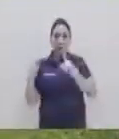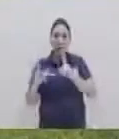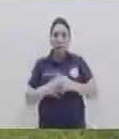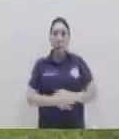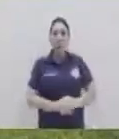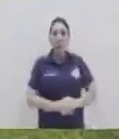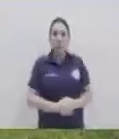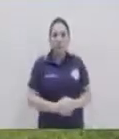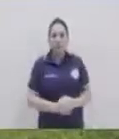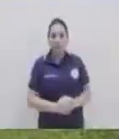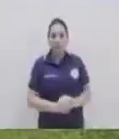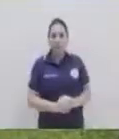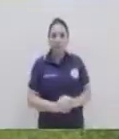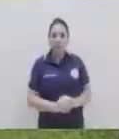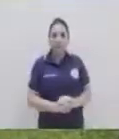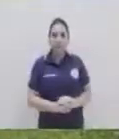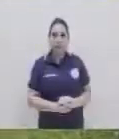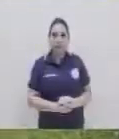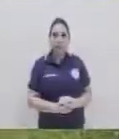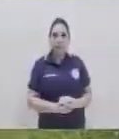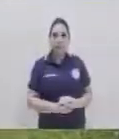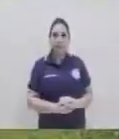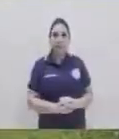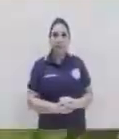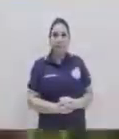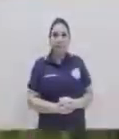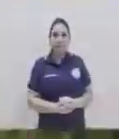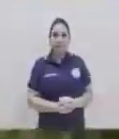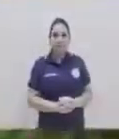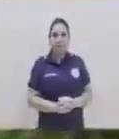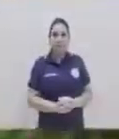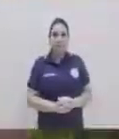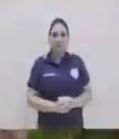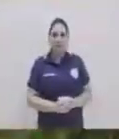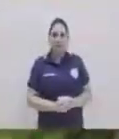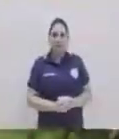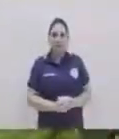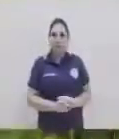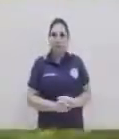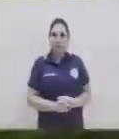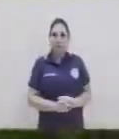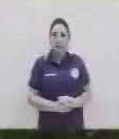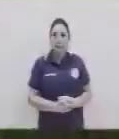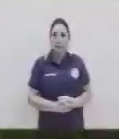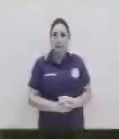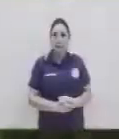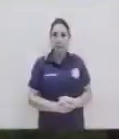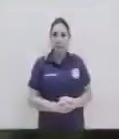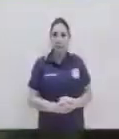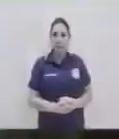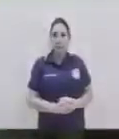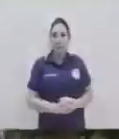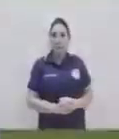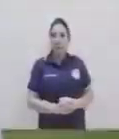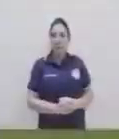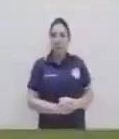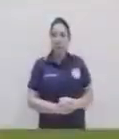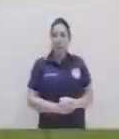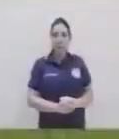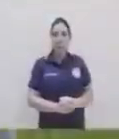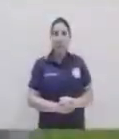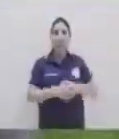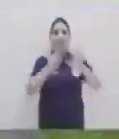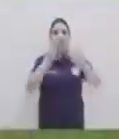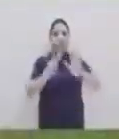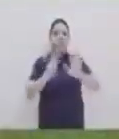iniciamos 1 2 3 4 5